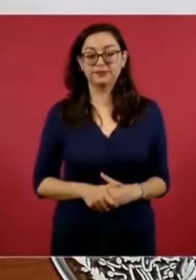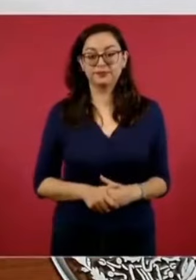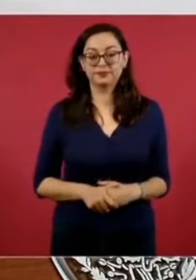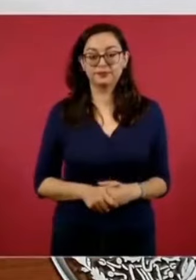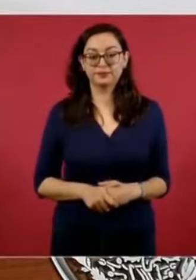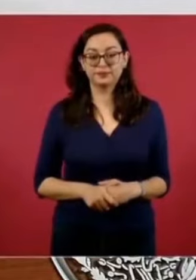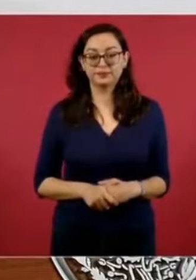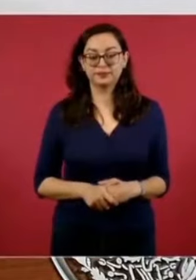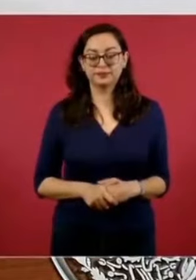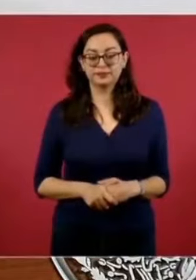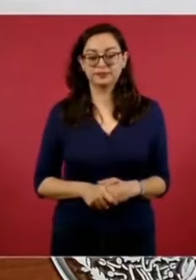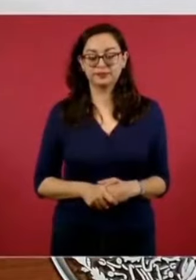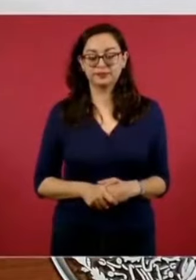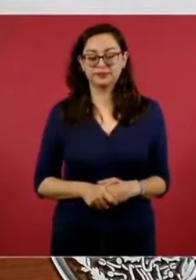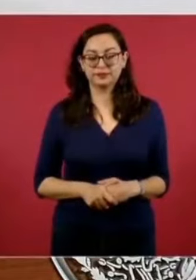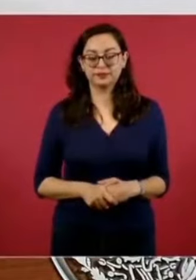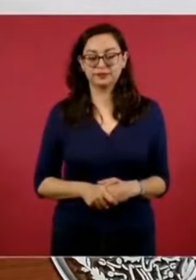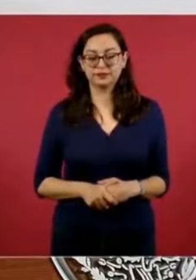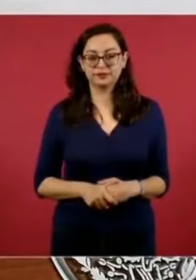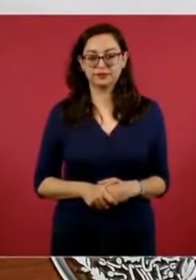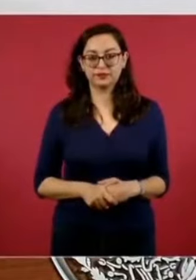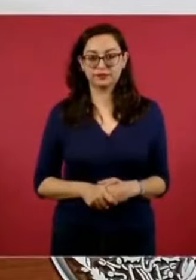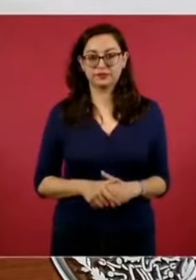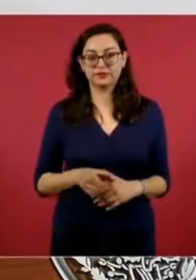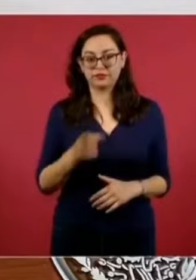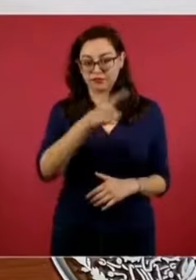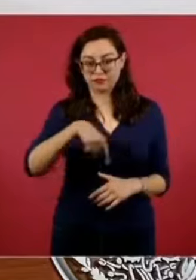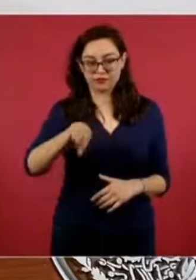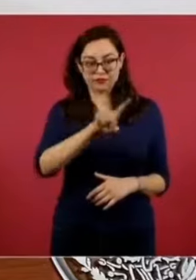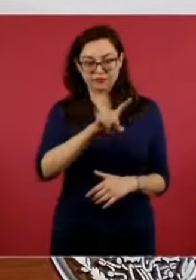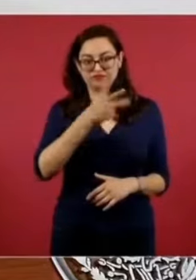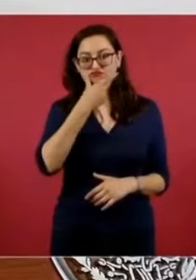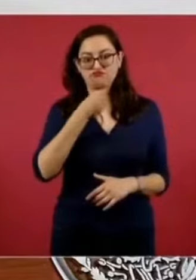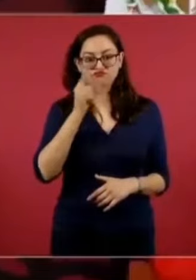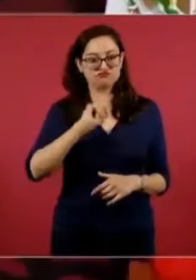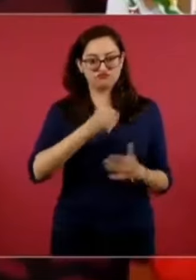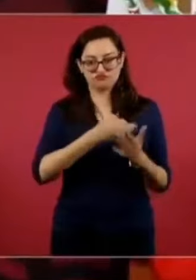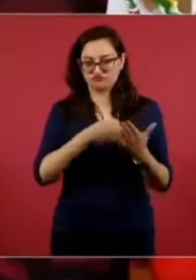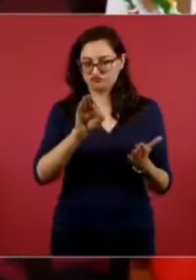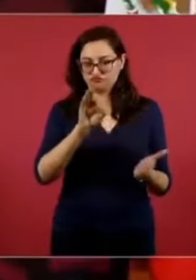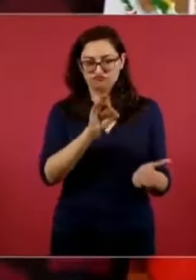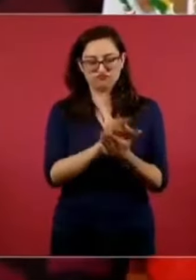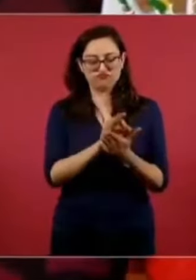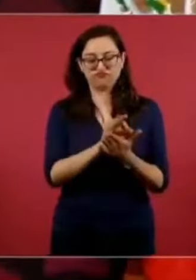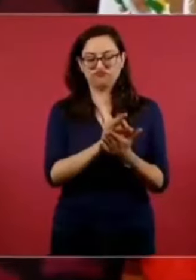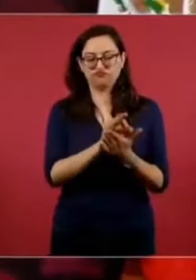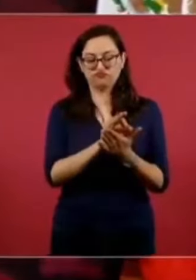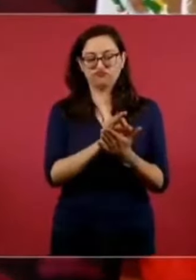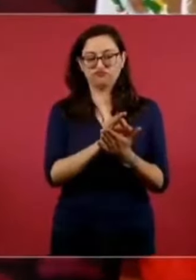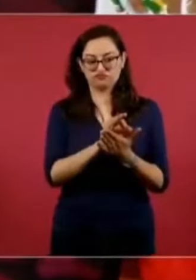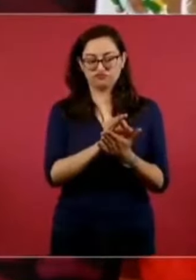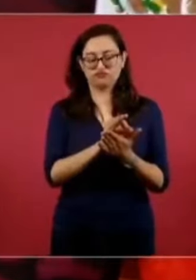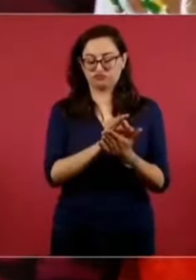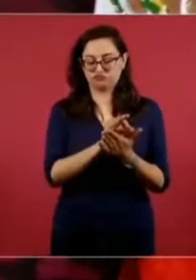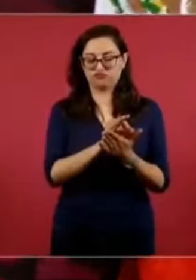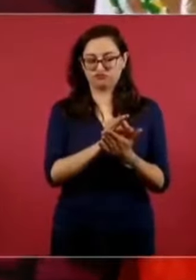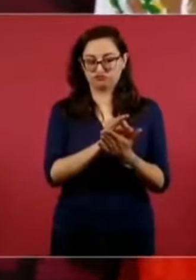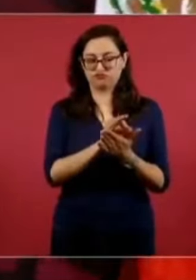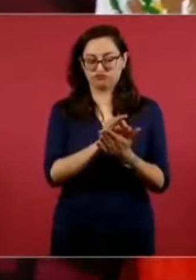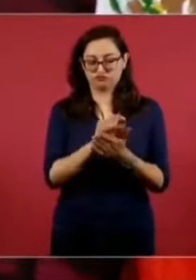a ellos, que son héroes y heroínas. Y sinceramente